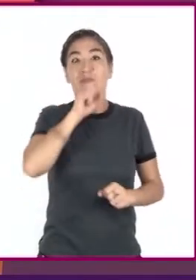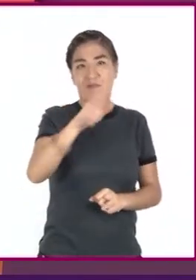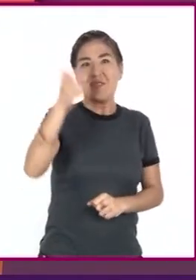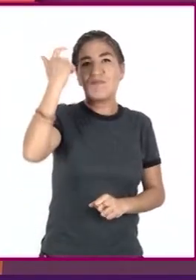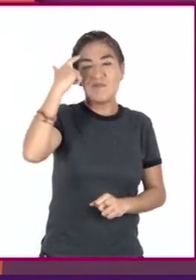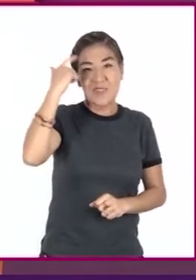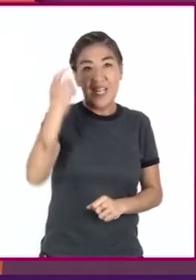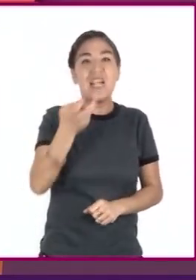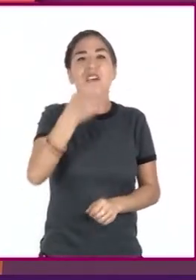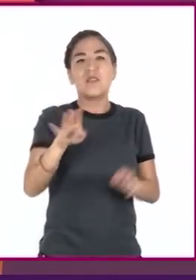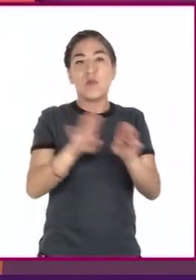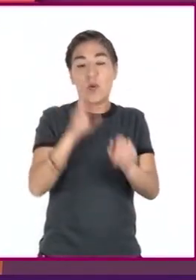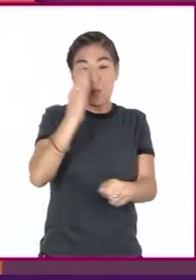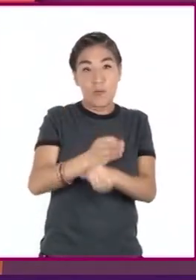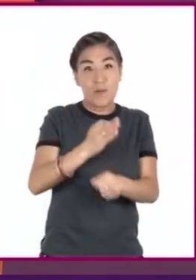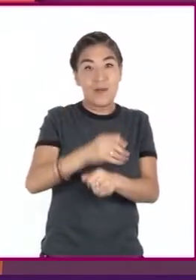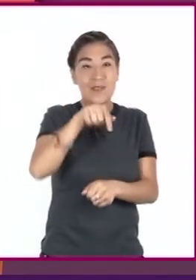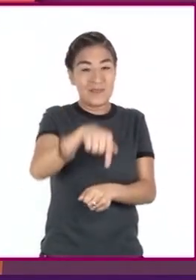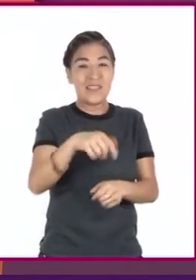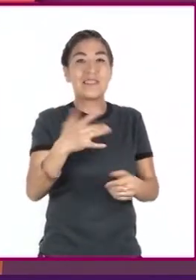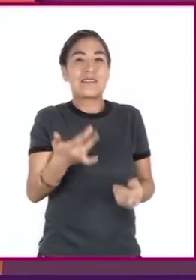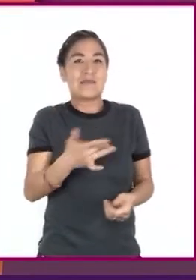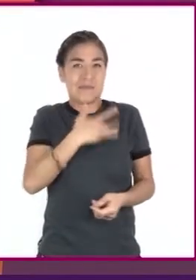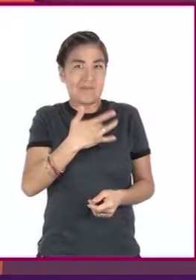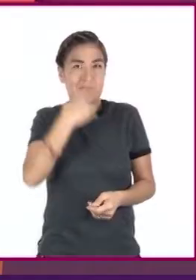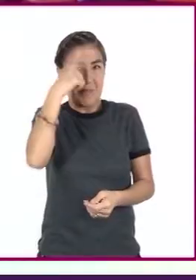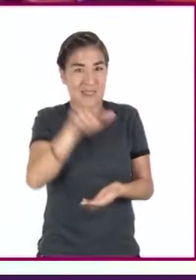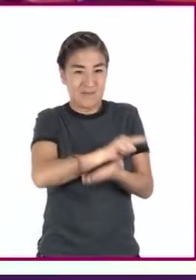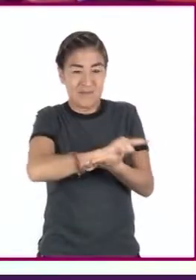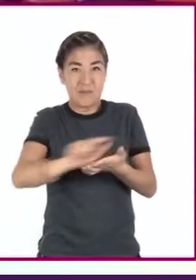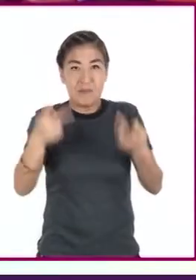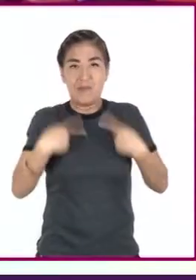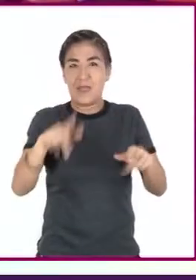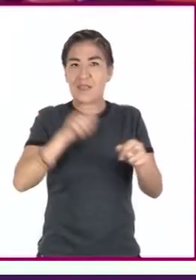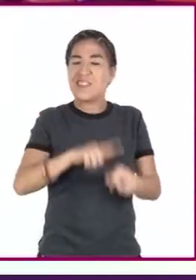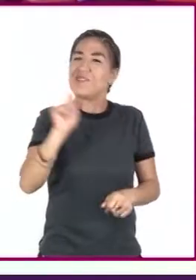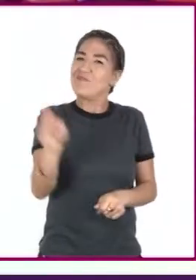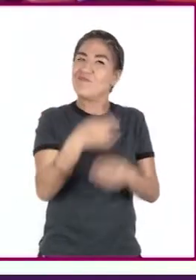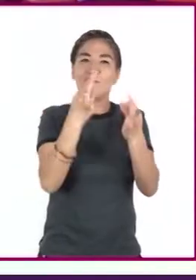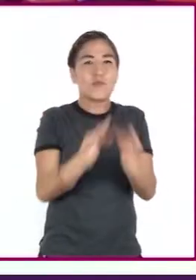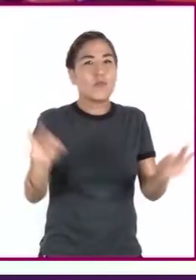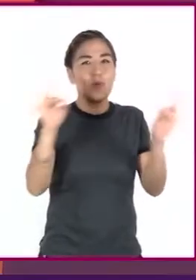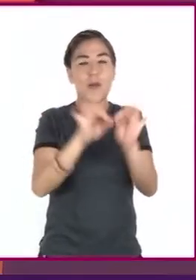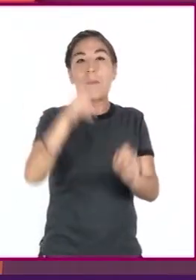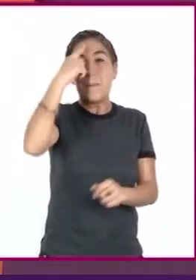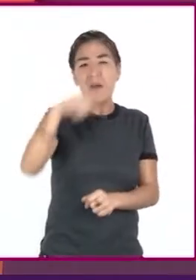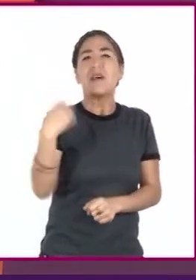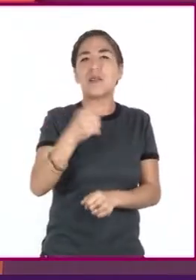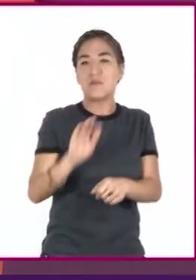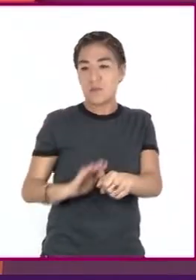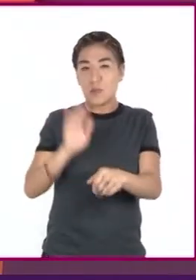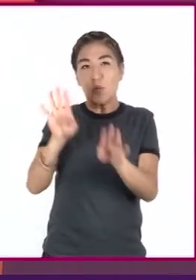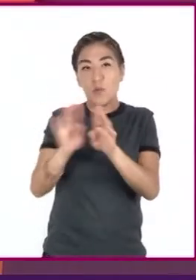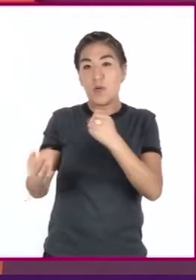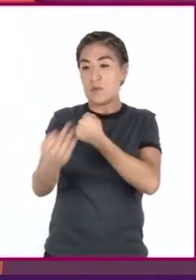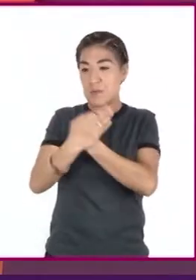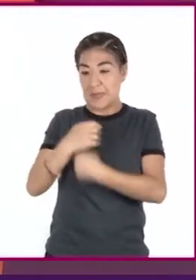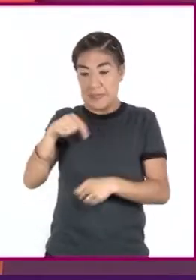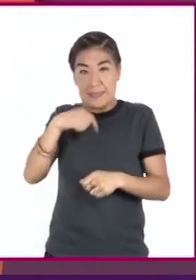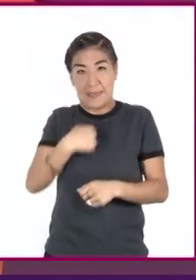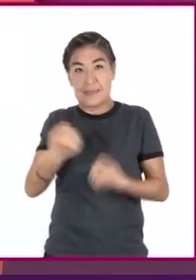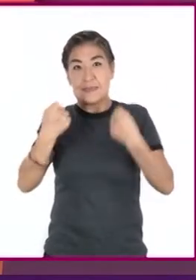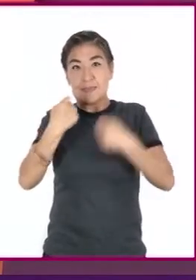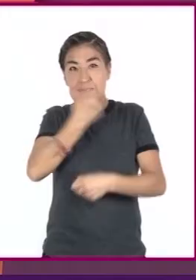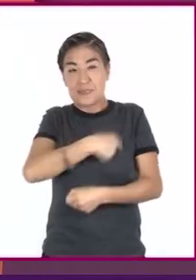Mantener en este periodo una buena higiene personal es esencial, tanto para proteger la salud del adolescente